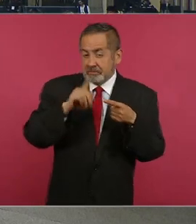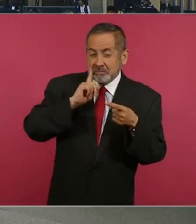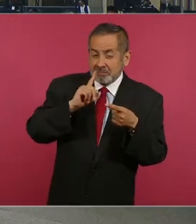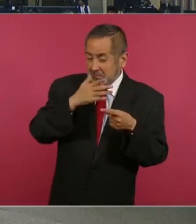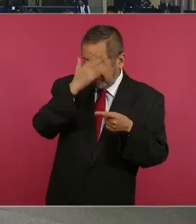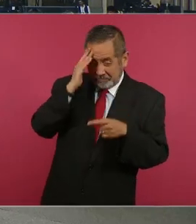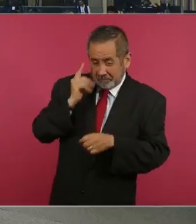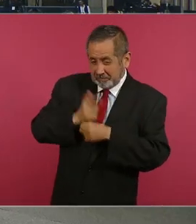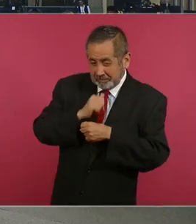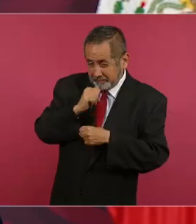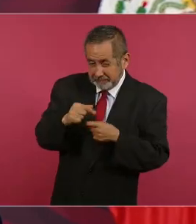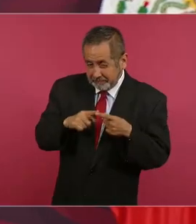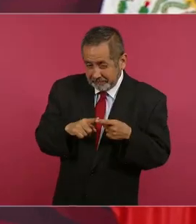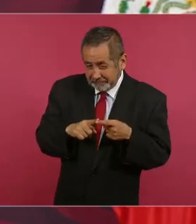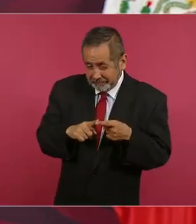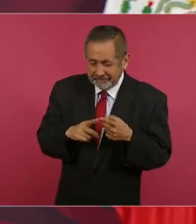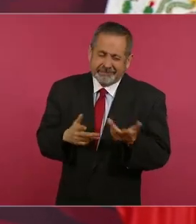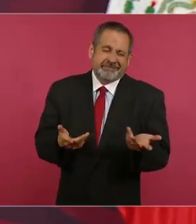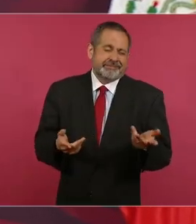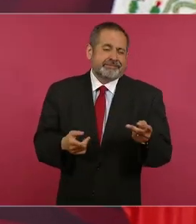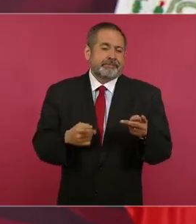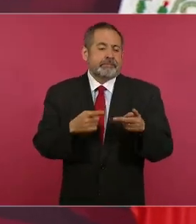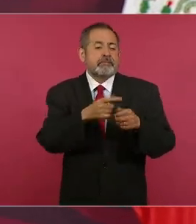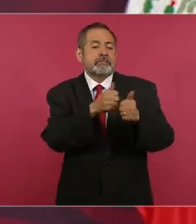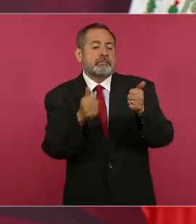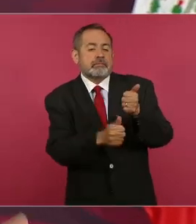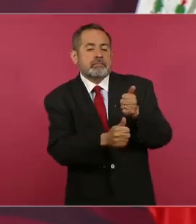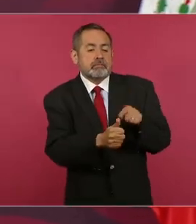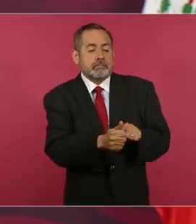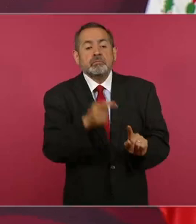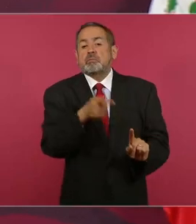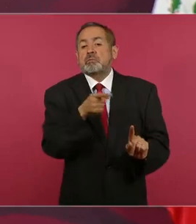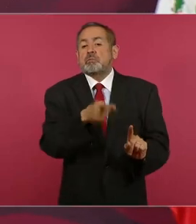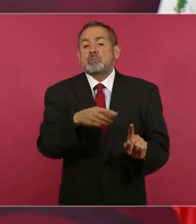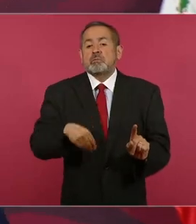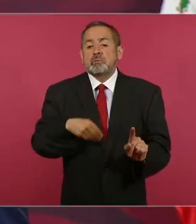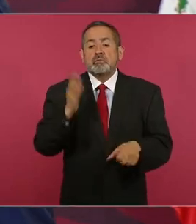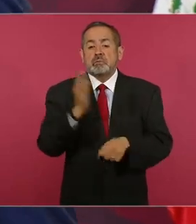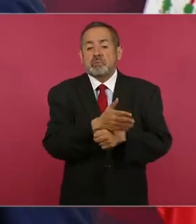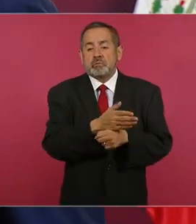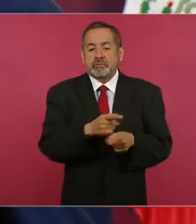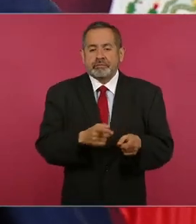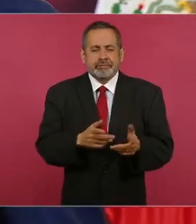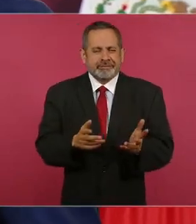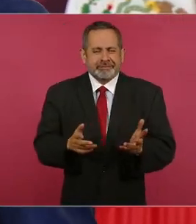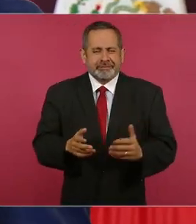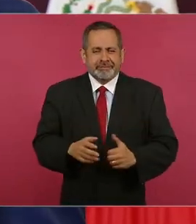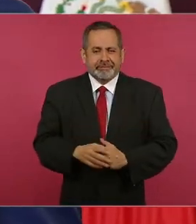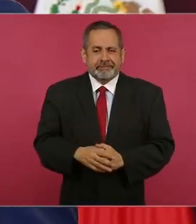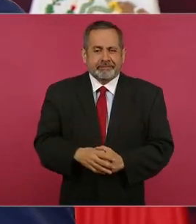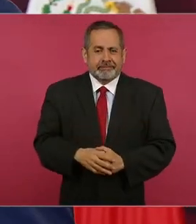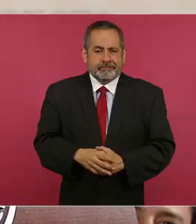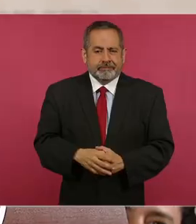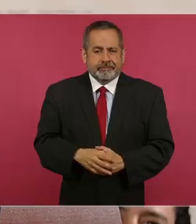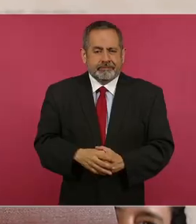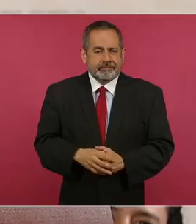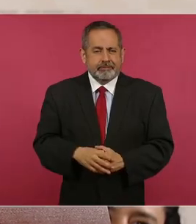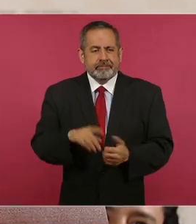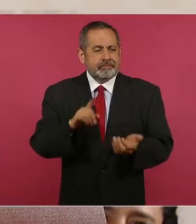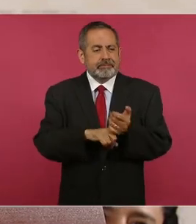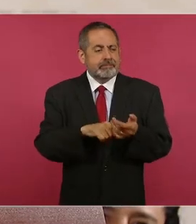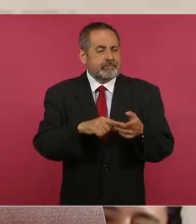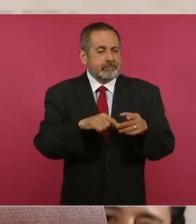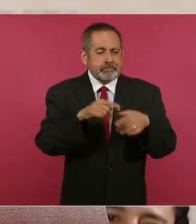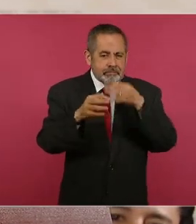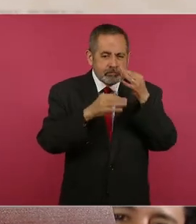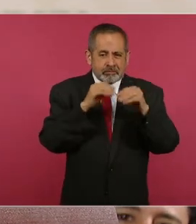de que estaban manipulando mi dicho.